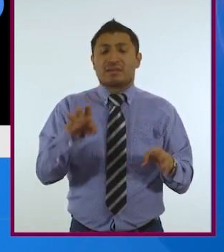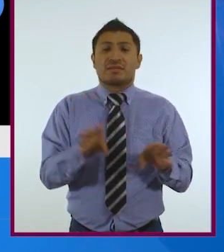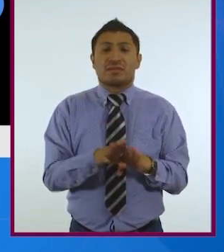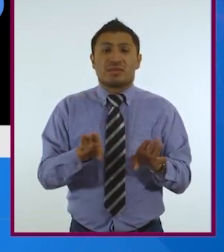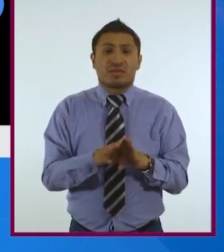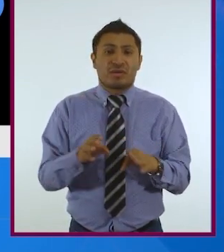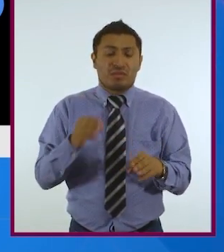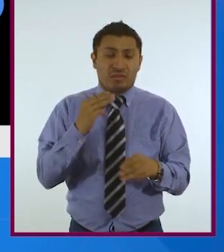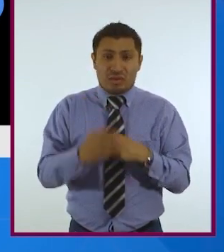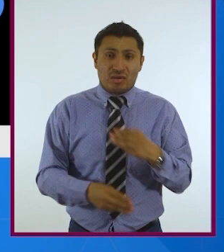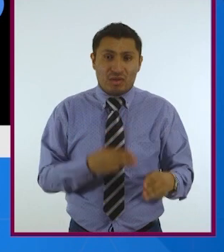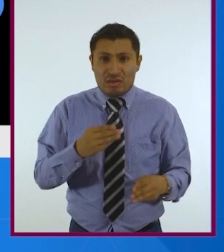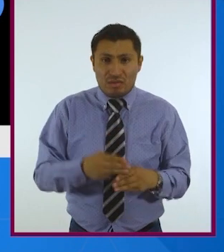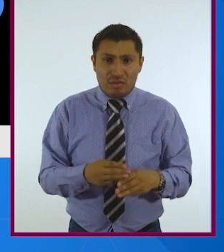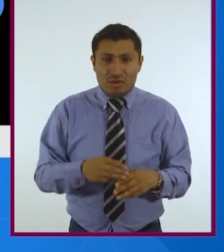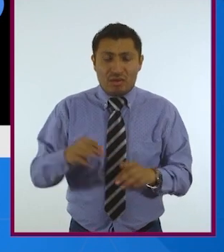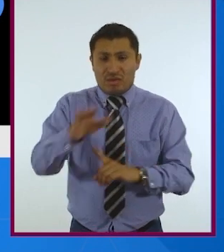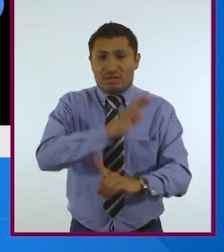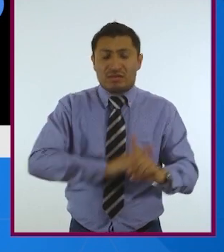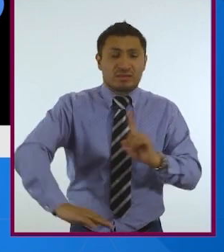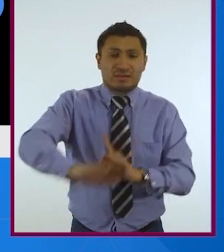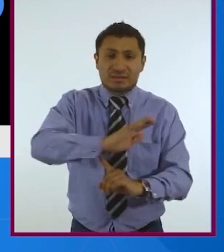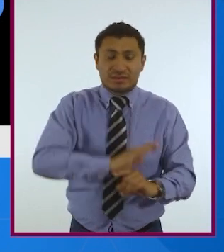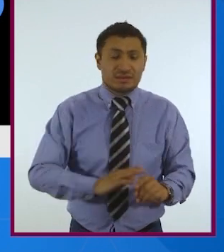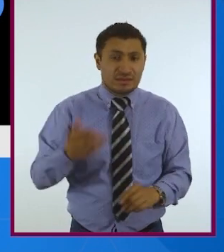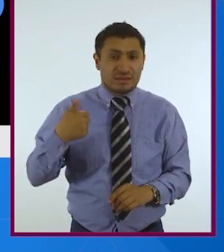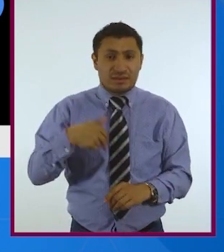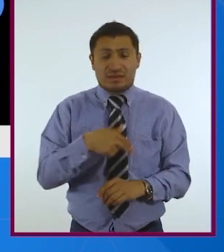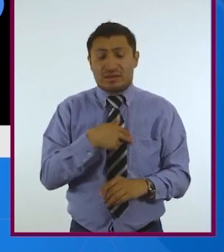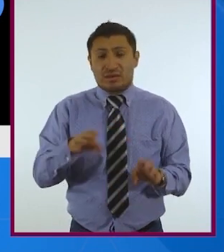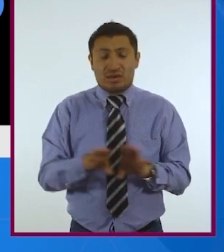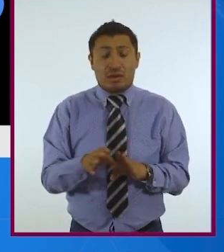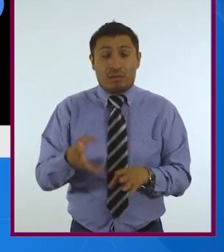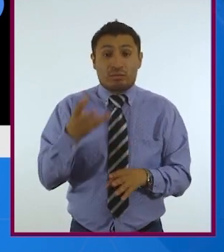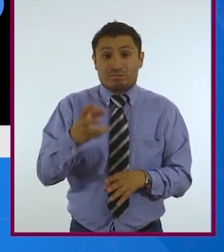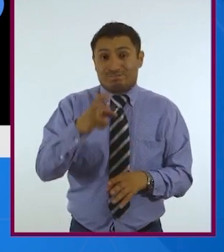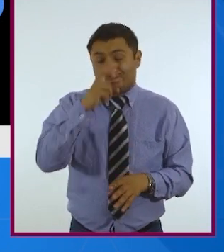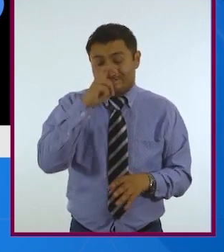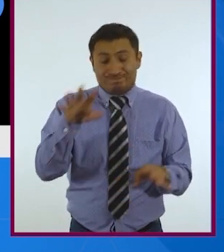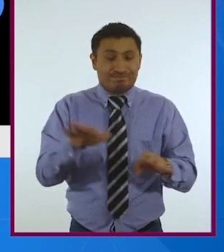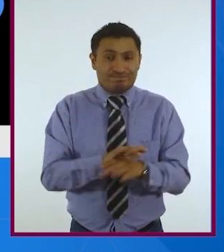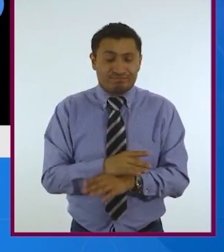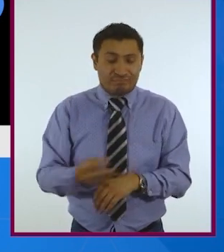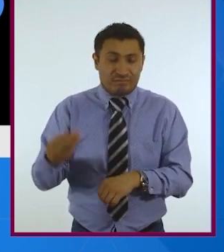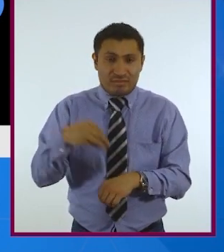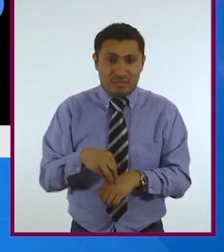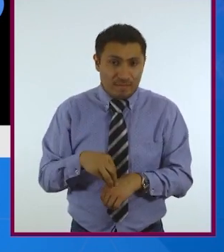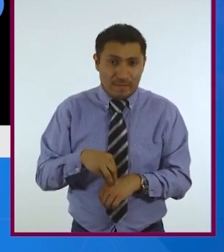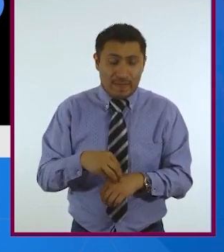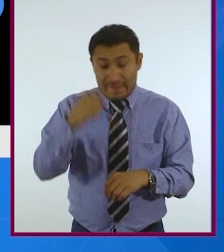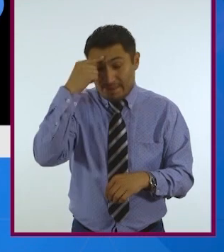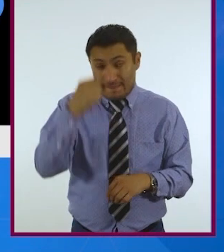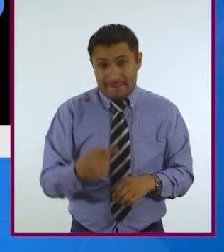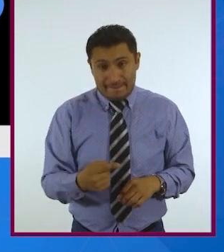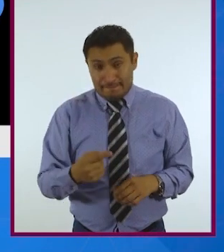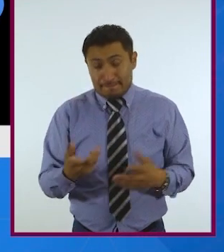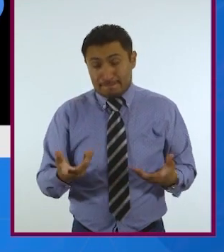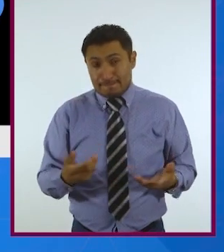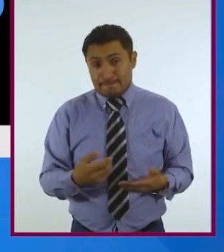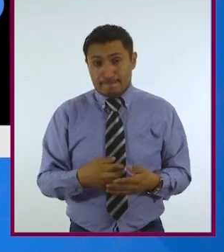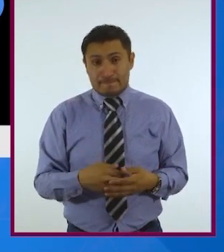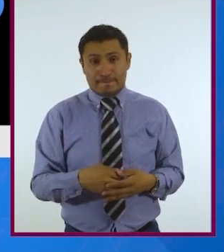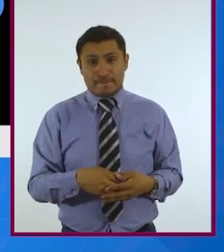propio mundo, el propio medio ambiente, nos está demandando cambiar nuestra conducta para con